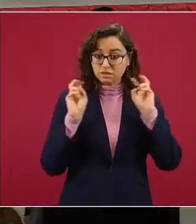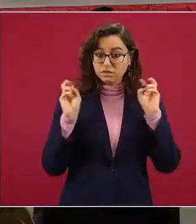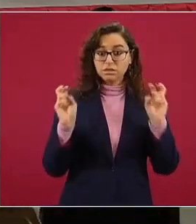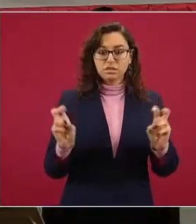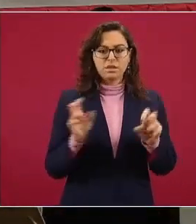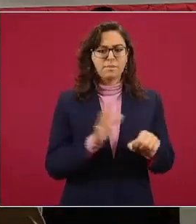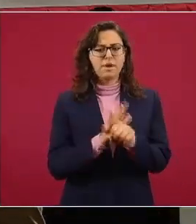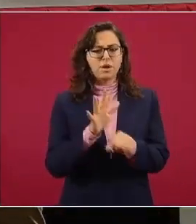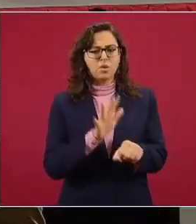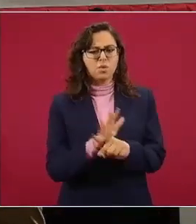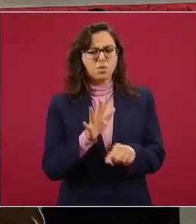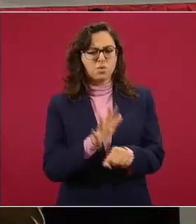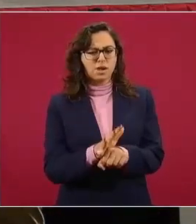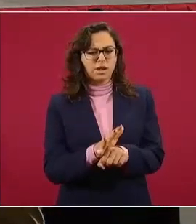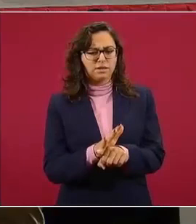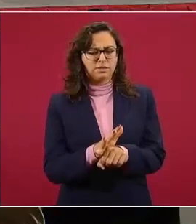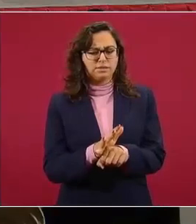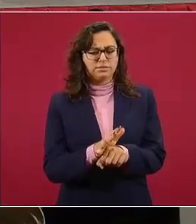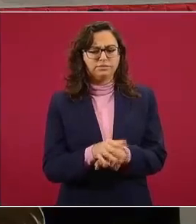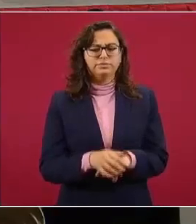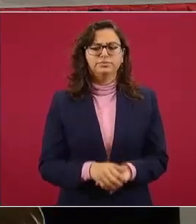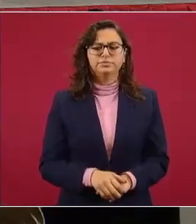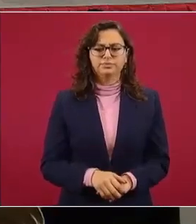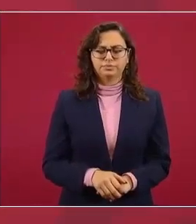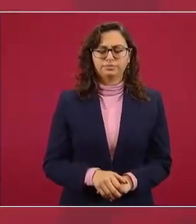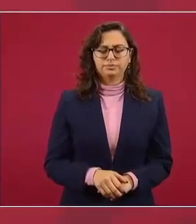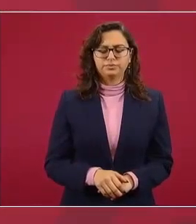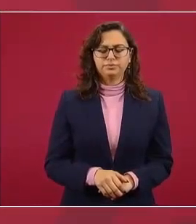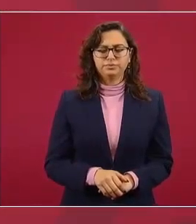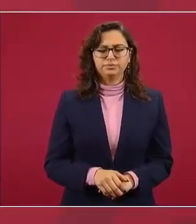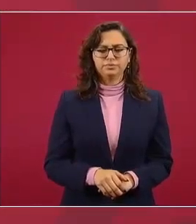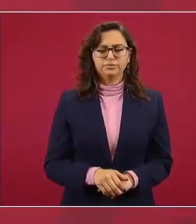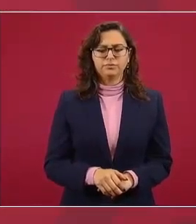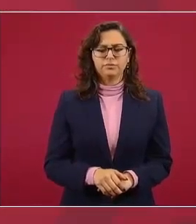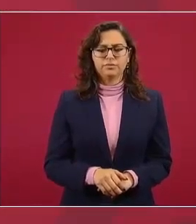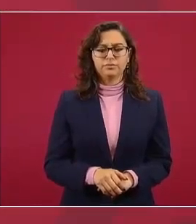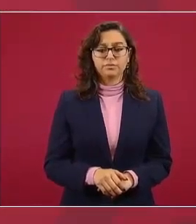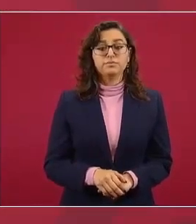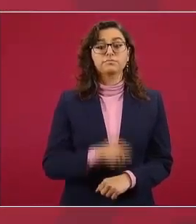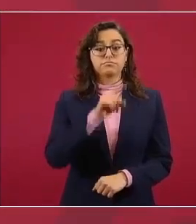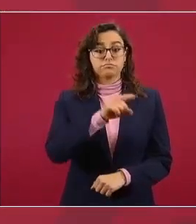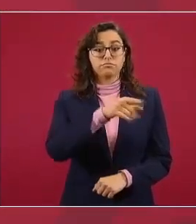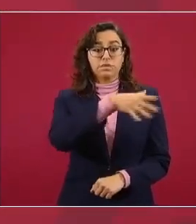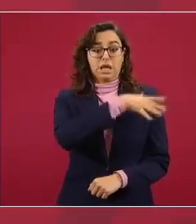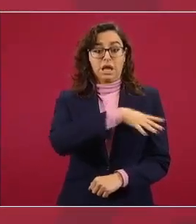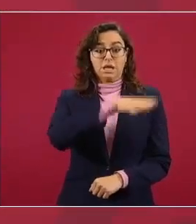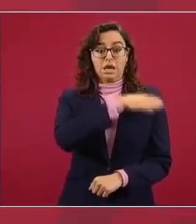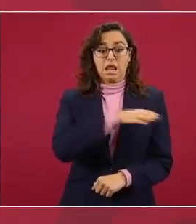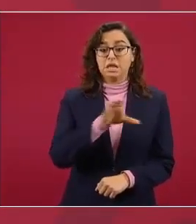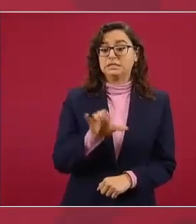proceso que se sigue al general Sin Fuegos.